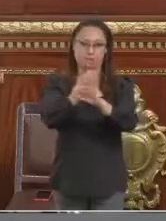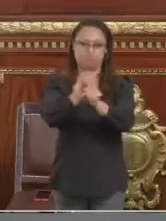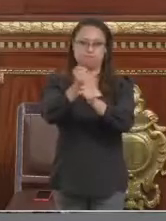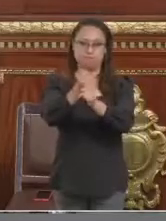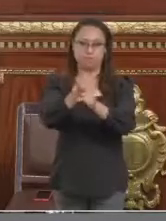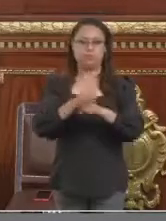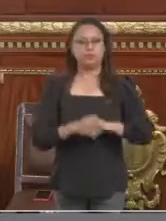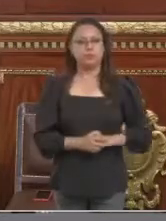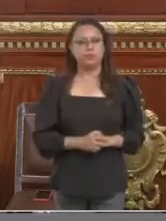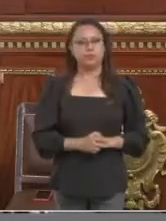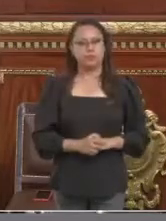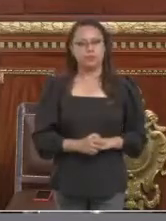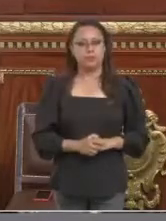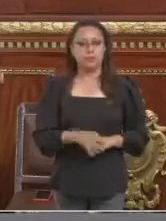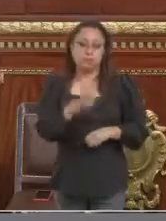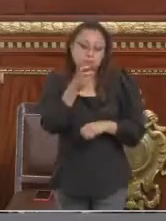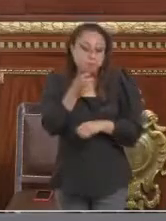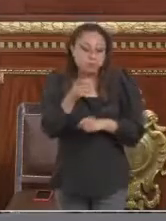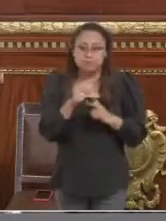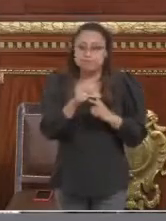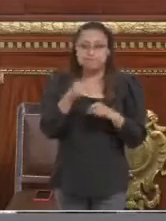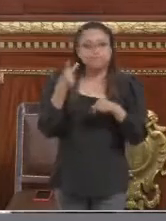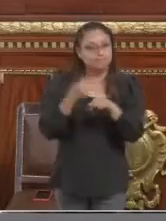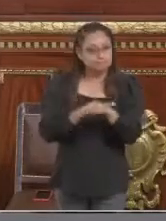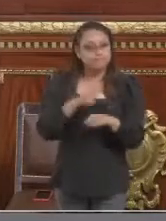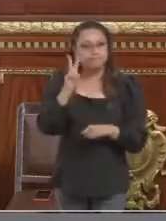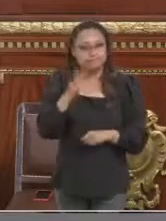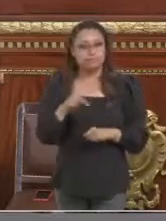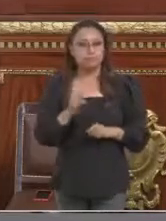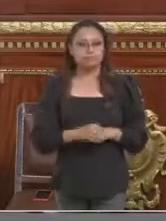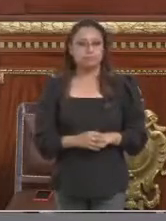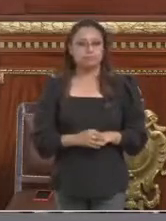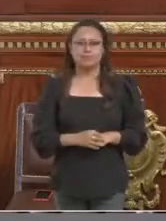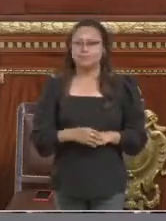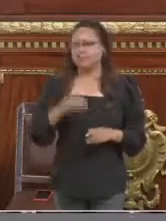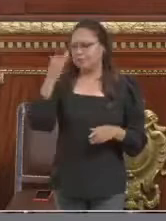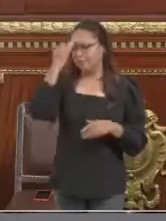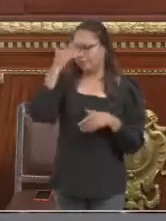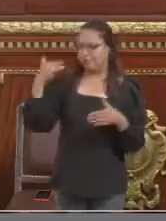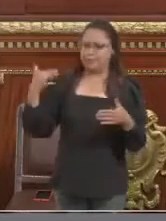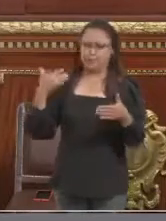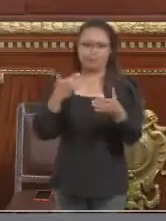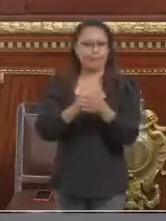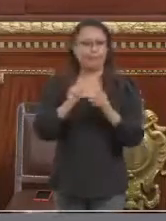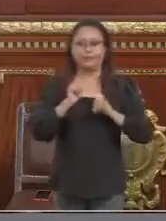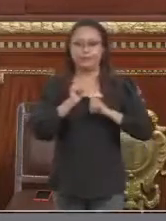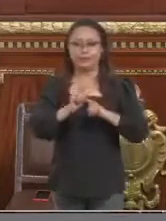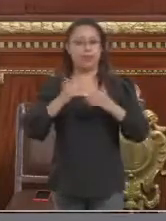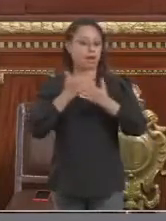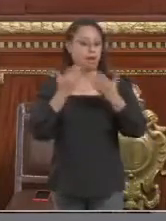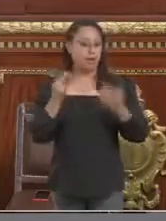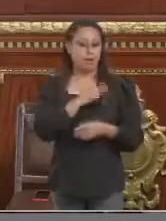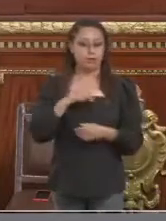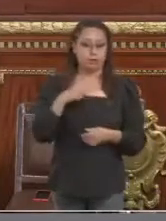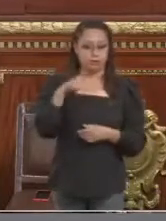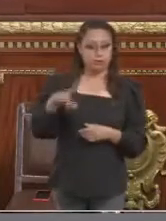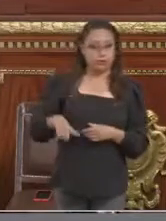Entonces, esto sigue pasando y sigue pasando un montón de tiempo. Entonces, no podemos tener gobiernos que nos